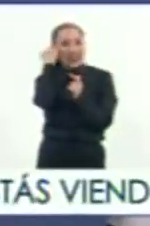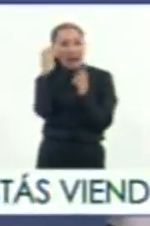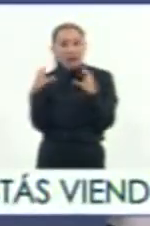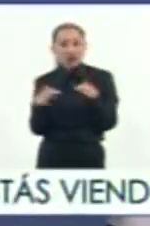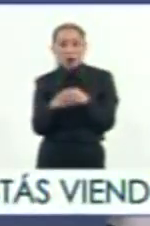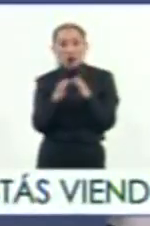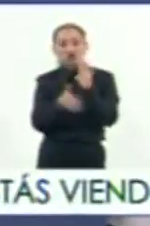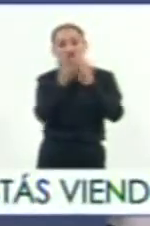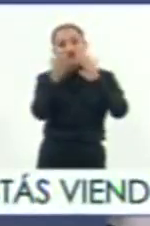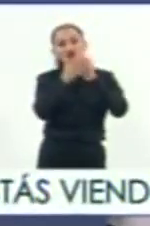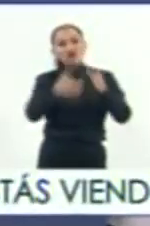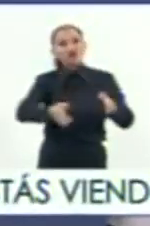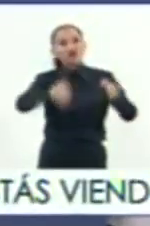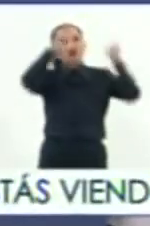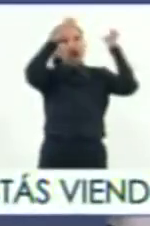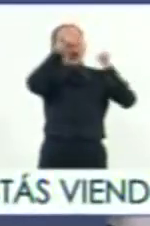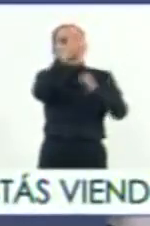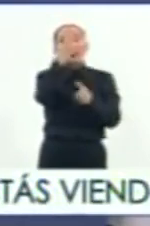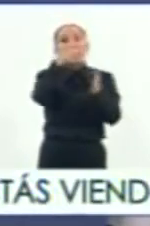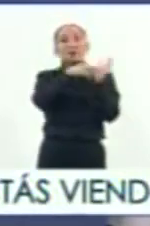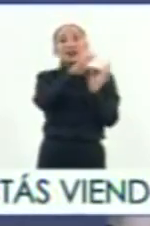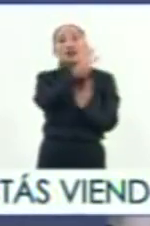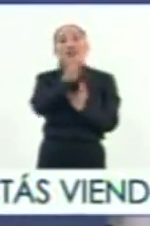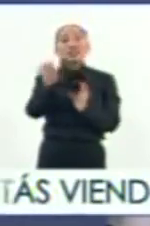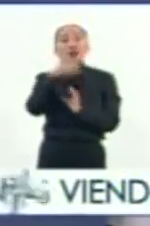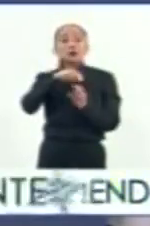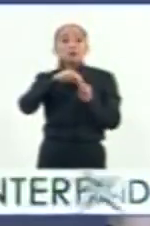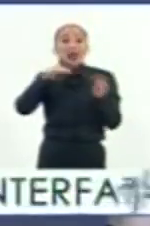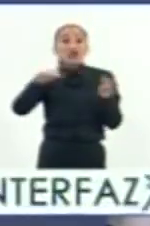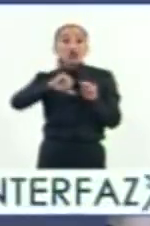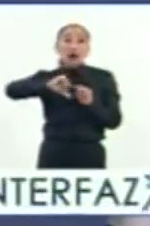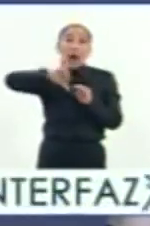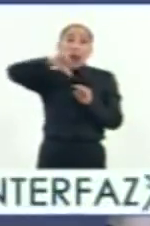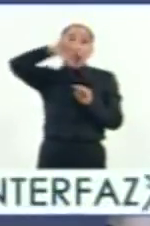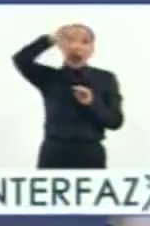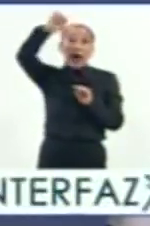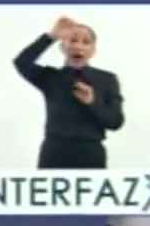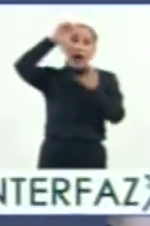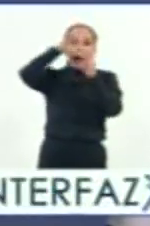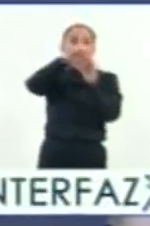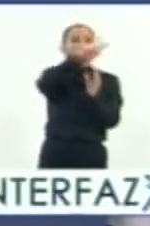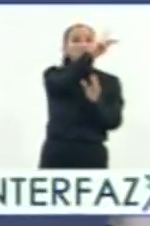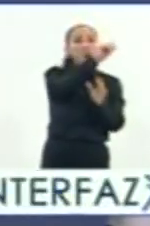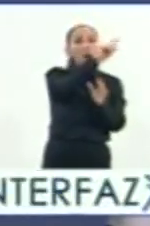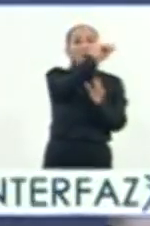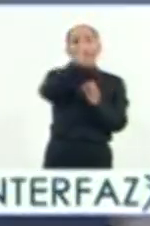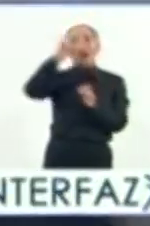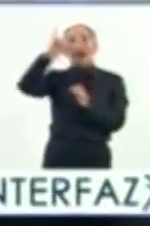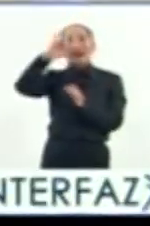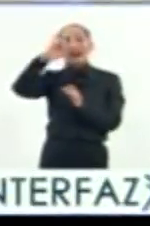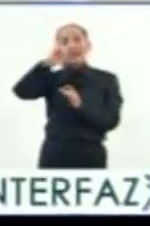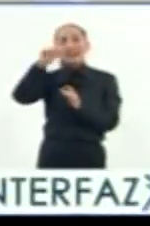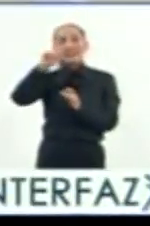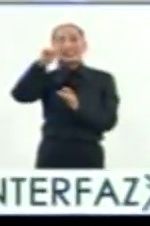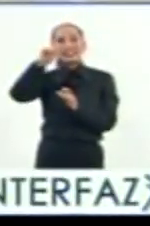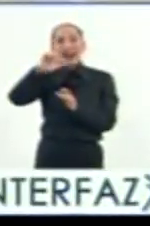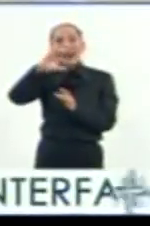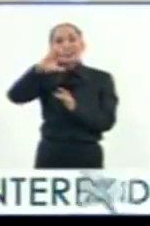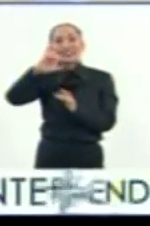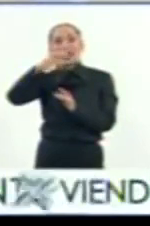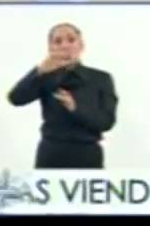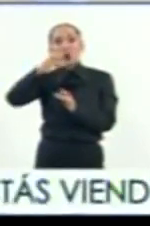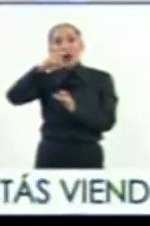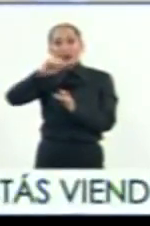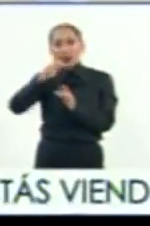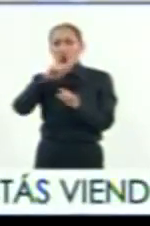pequeño monumento que se encuentra casi a 3.900 metros sobre el nivel del mar entre el Popocatépetl y el Iztaccíhuatl. Es